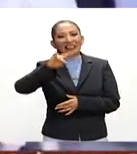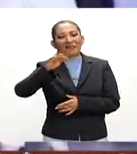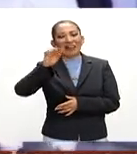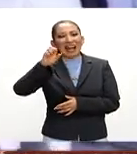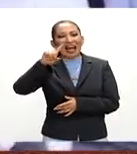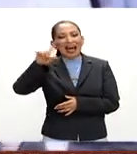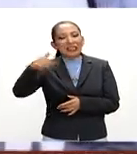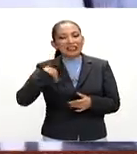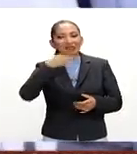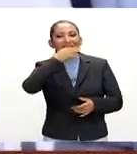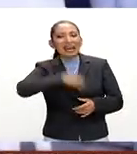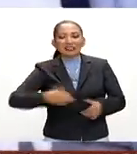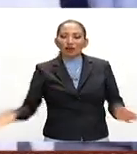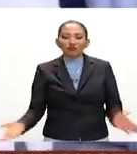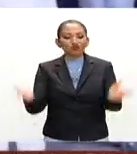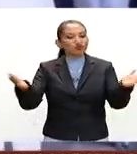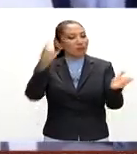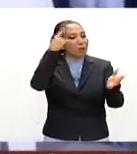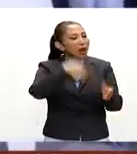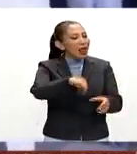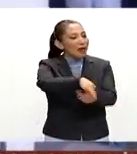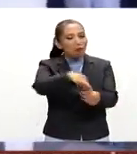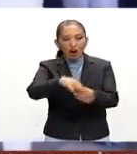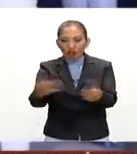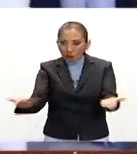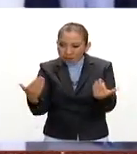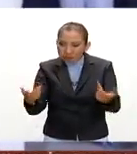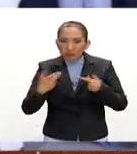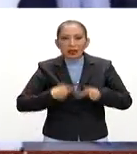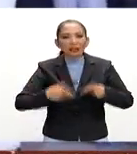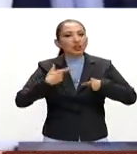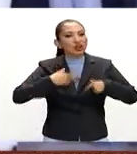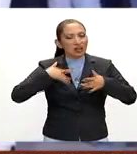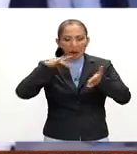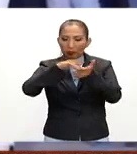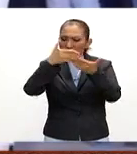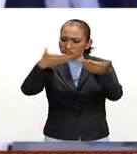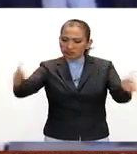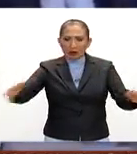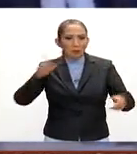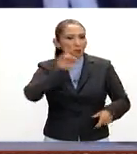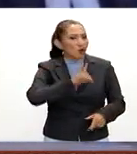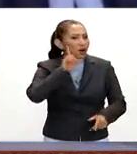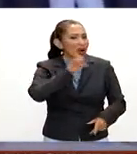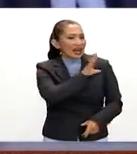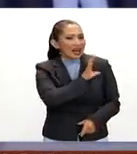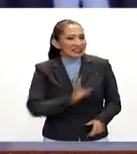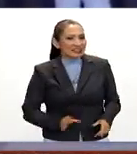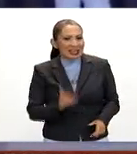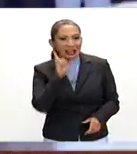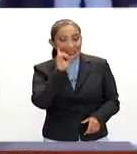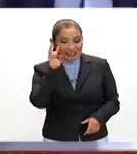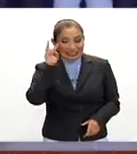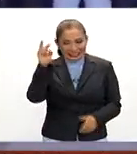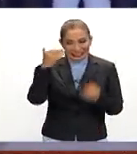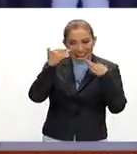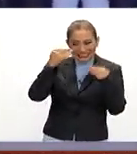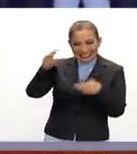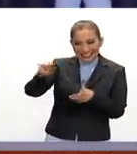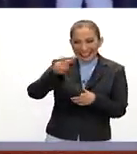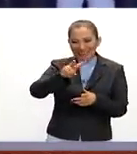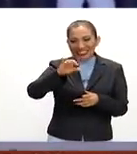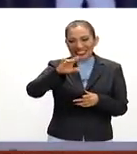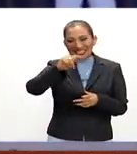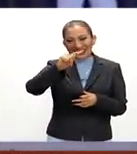una fiesta de promoción del voto y en apoyo abierto en favor de la candidata demócrata. Estamos viendo a